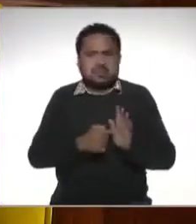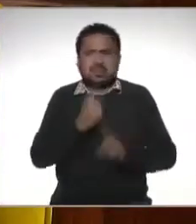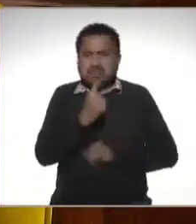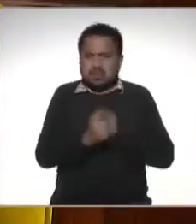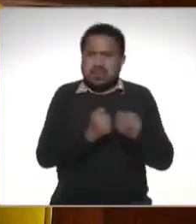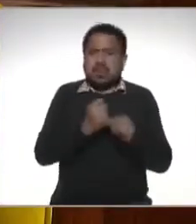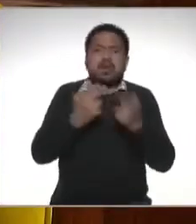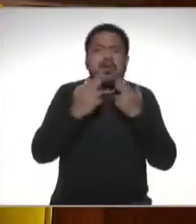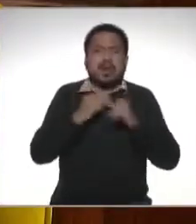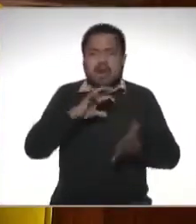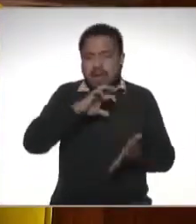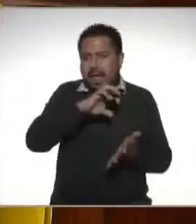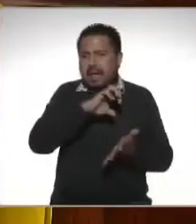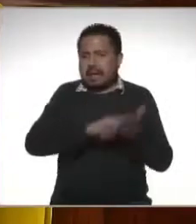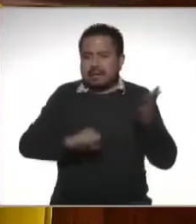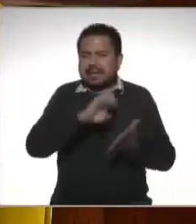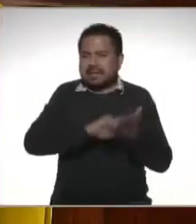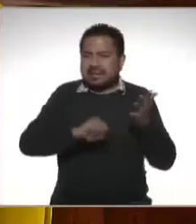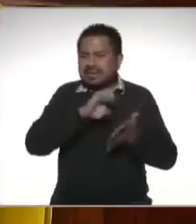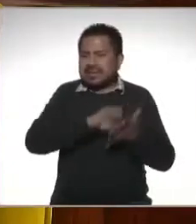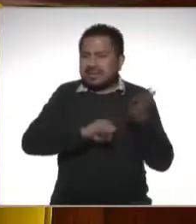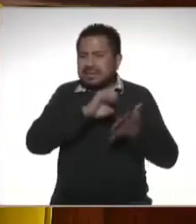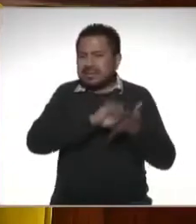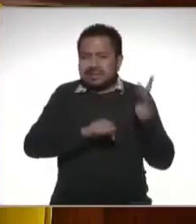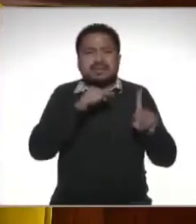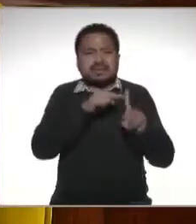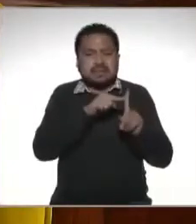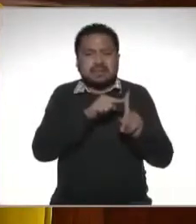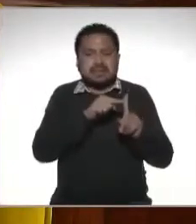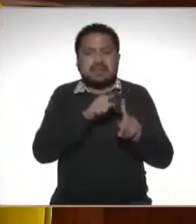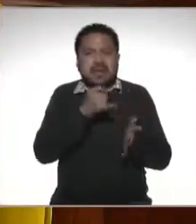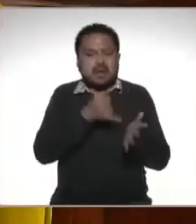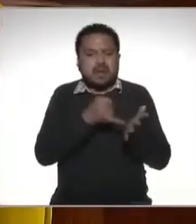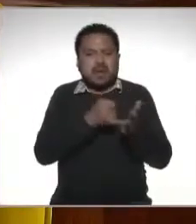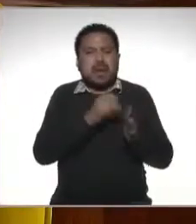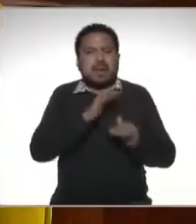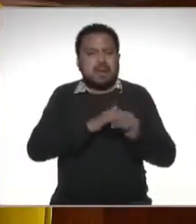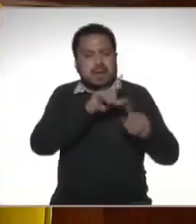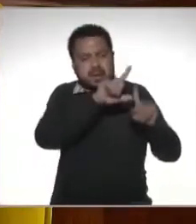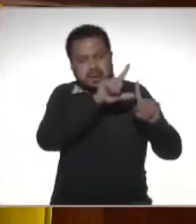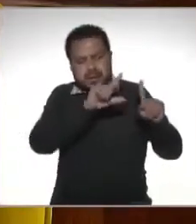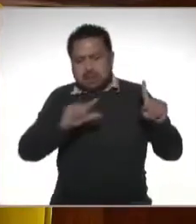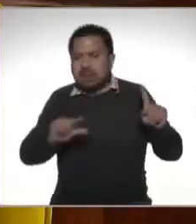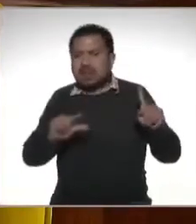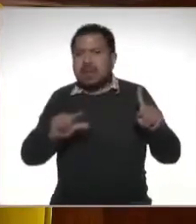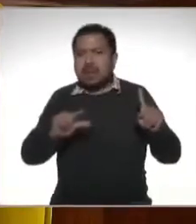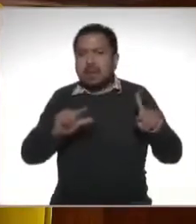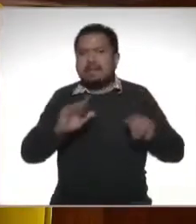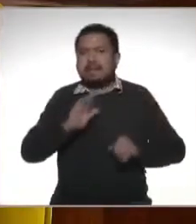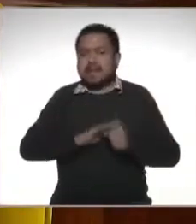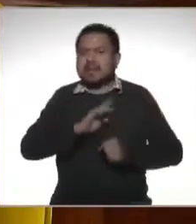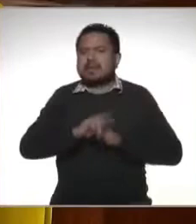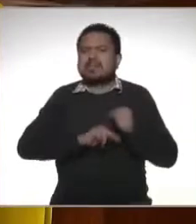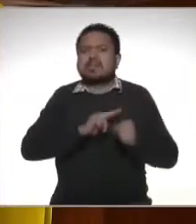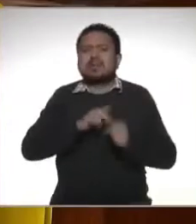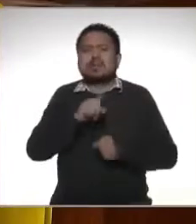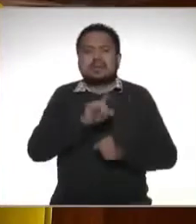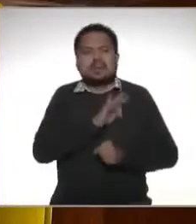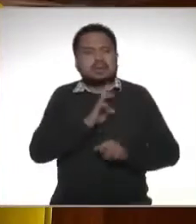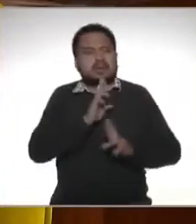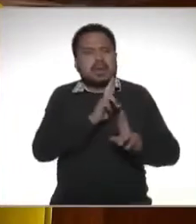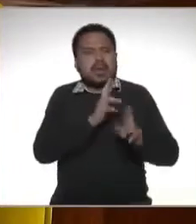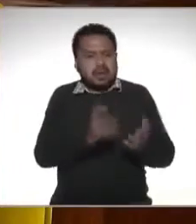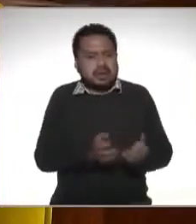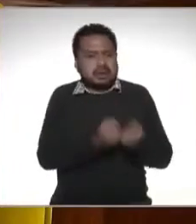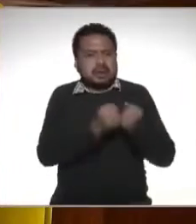le resto esas deducciones la base del impuesto se hace más pequeña y entonces lo más natural es que te resulte un